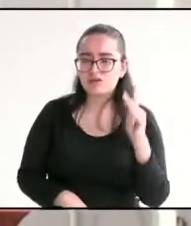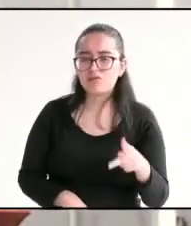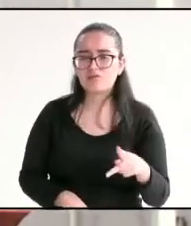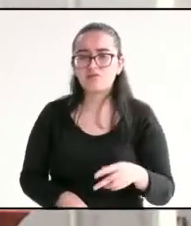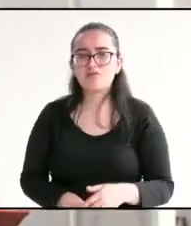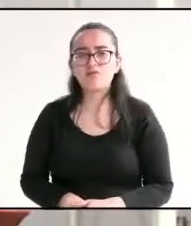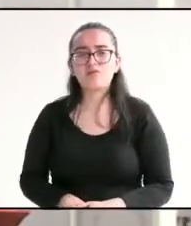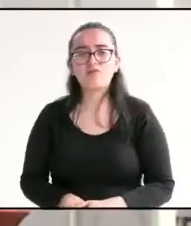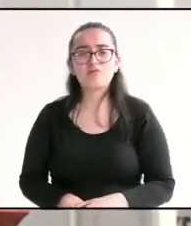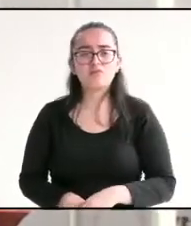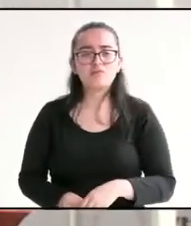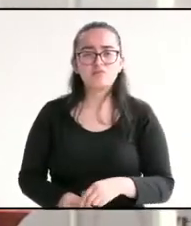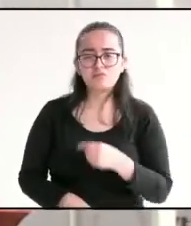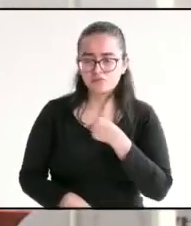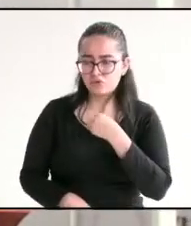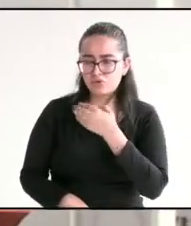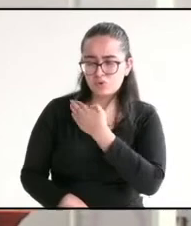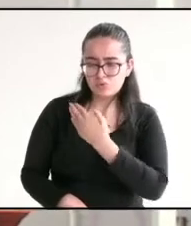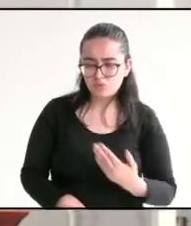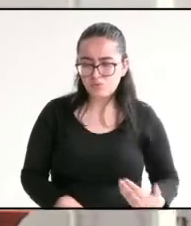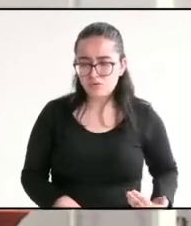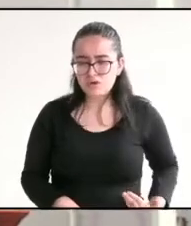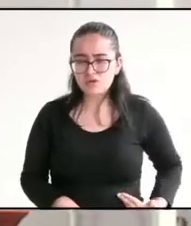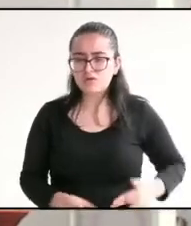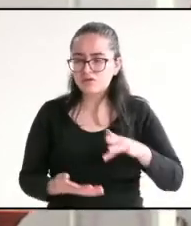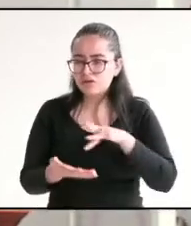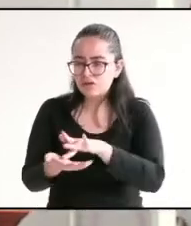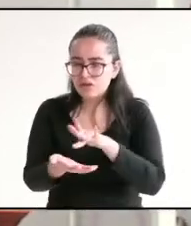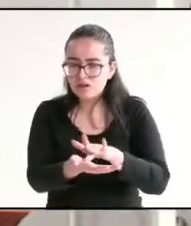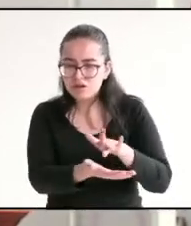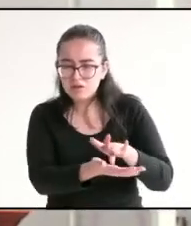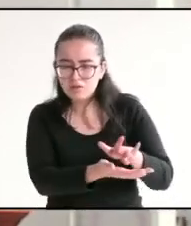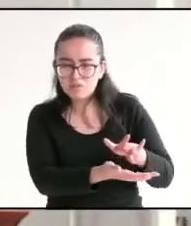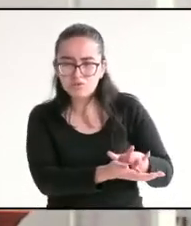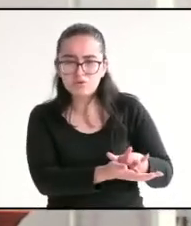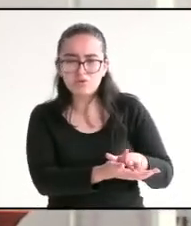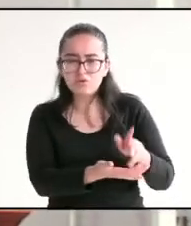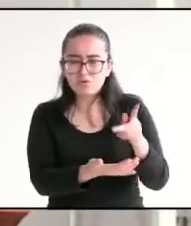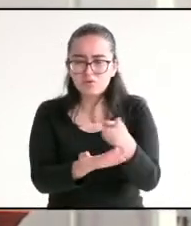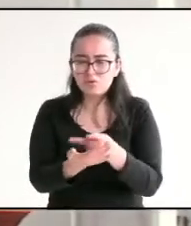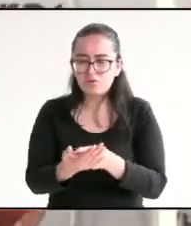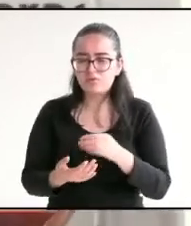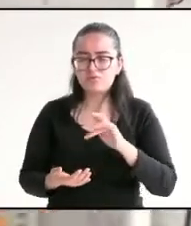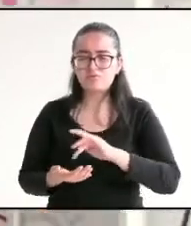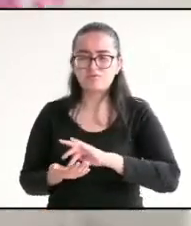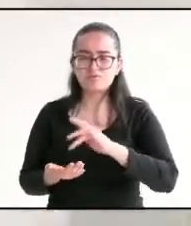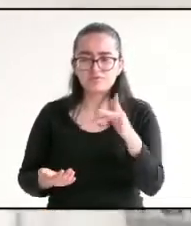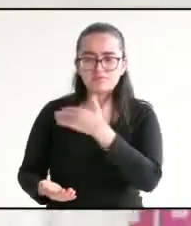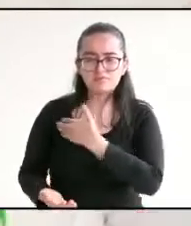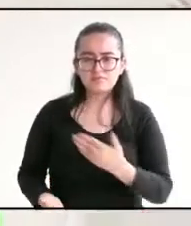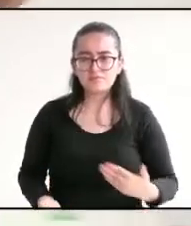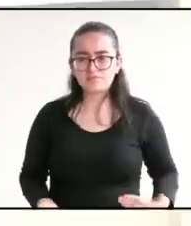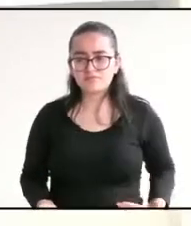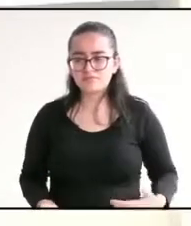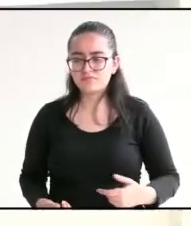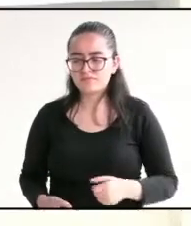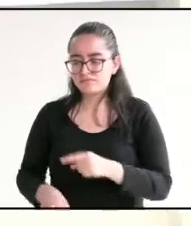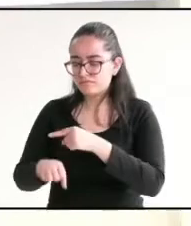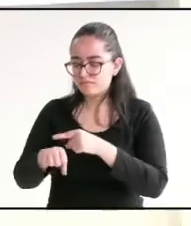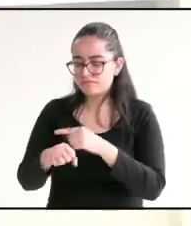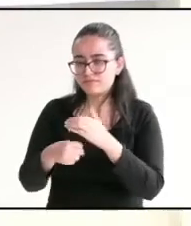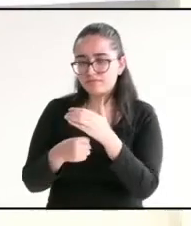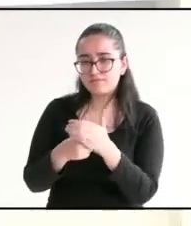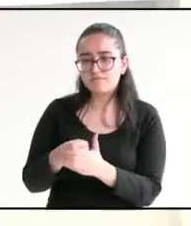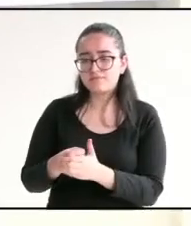quiero decir que como presidente municipal apoyaré todos los proyectos que beneficien al medio ambiente. Gracias, candidato. Concluyó el tiempo de su